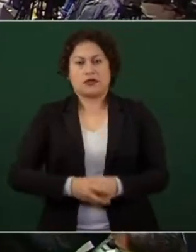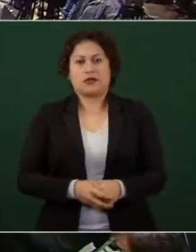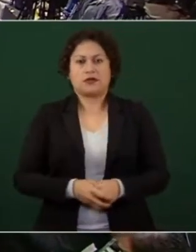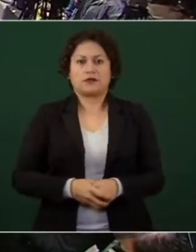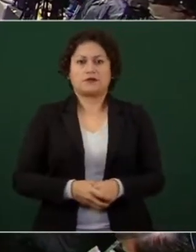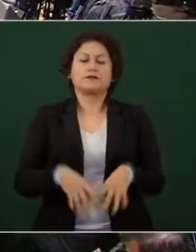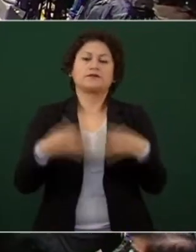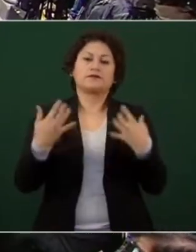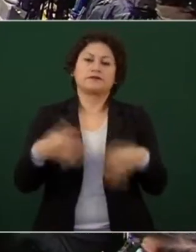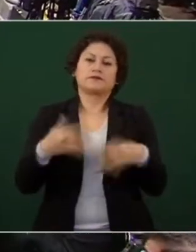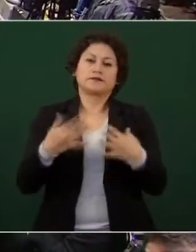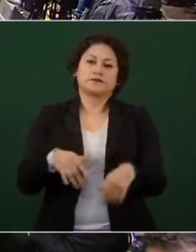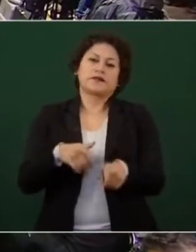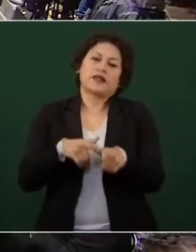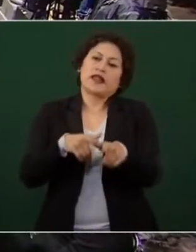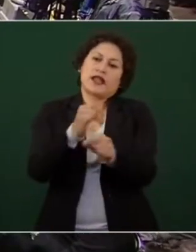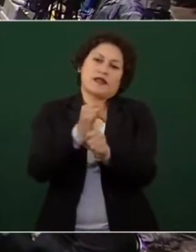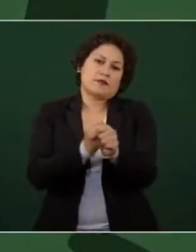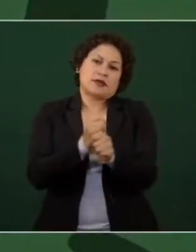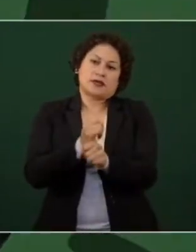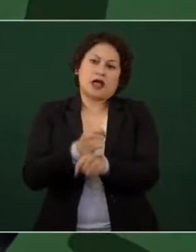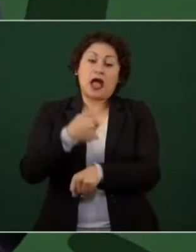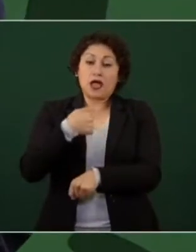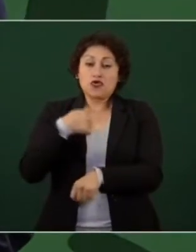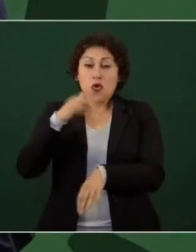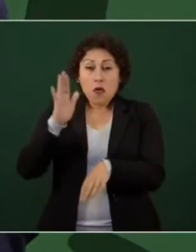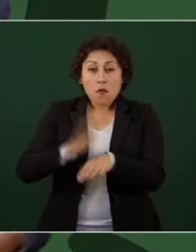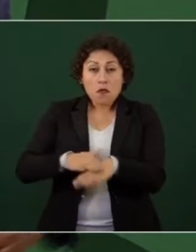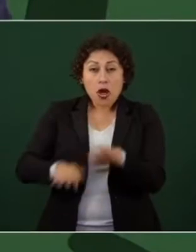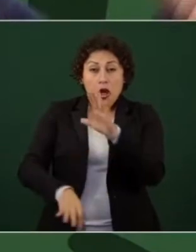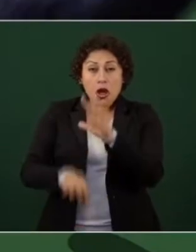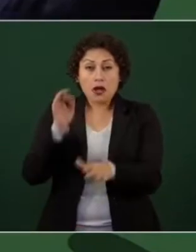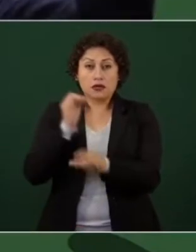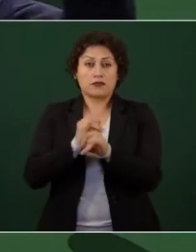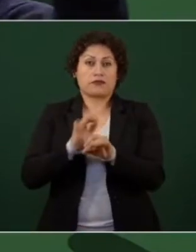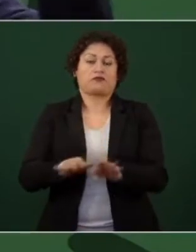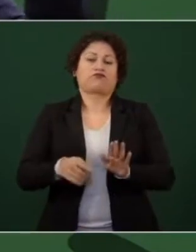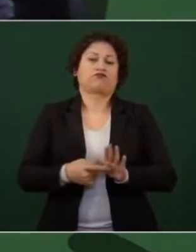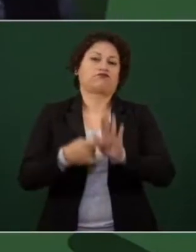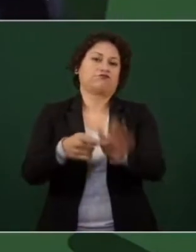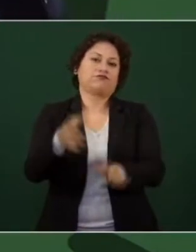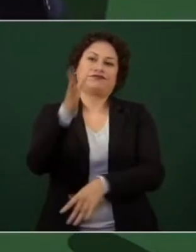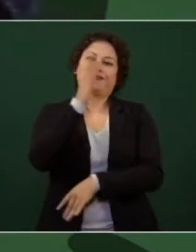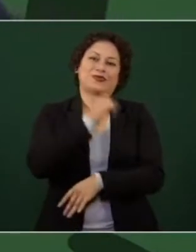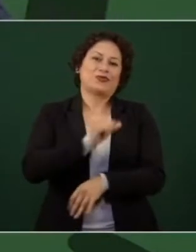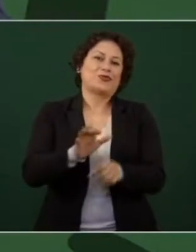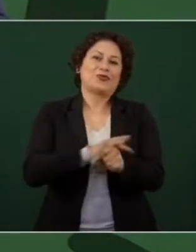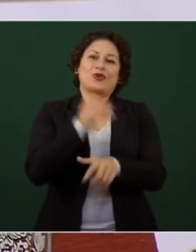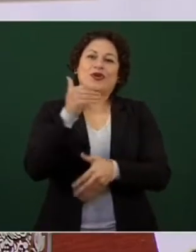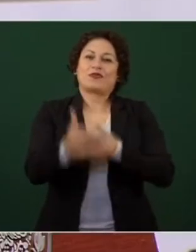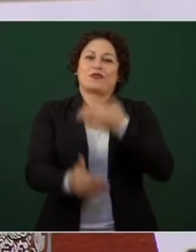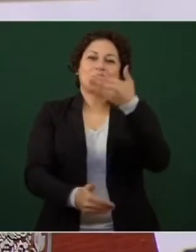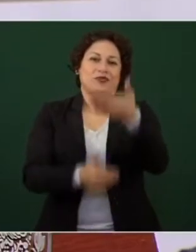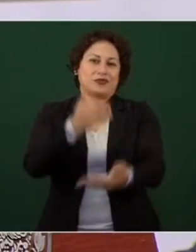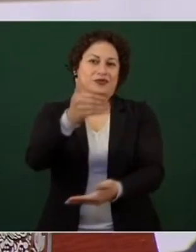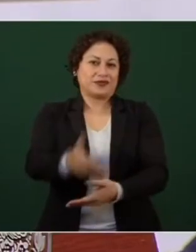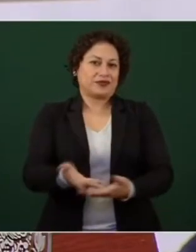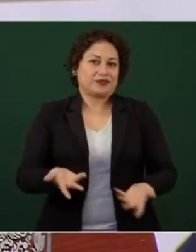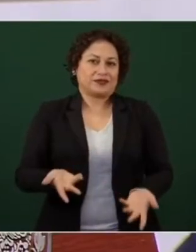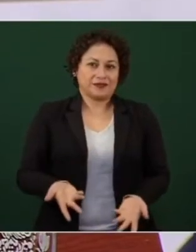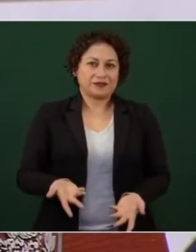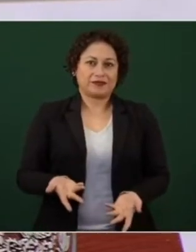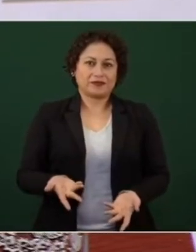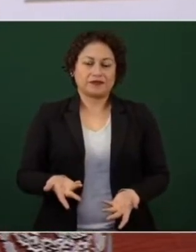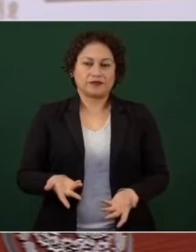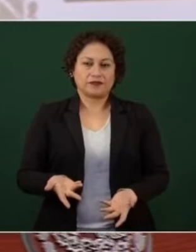investigando no puedo también hablar mucho más porque es un proceso y no es sólo por el